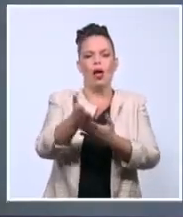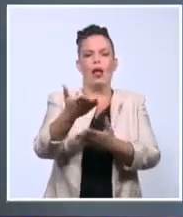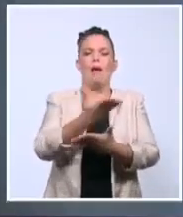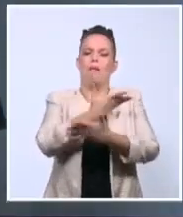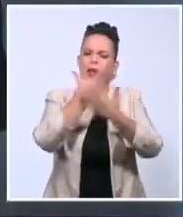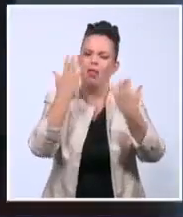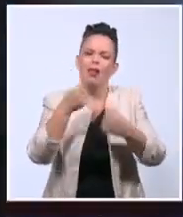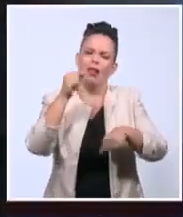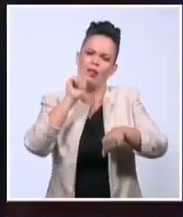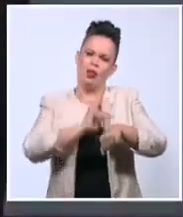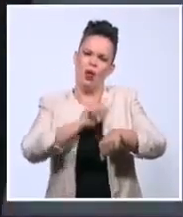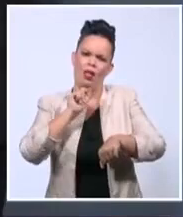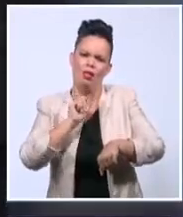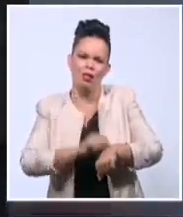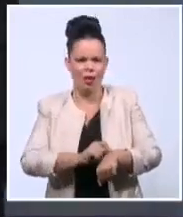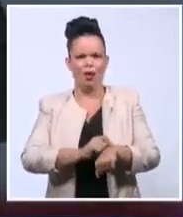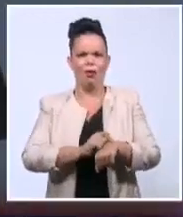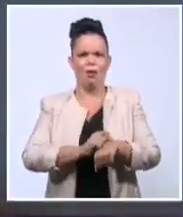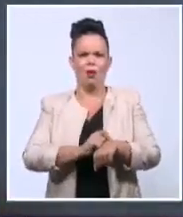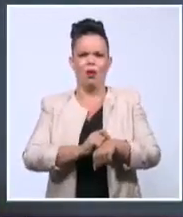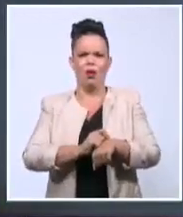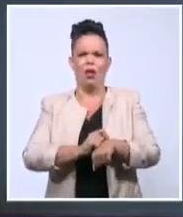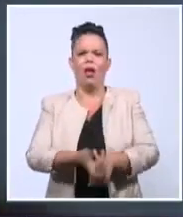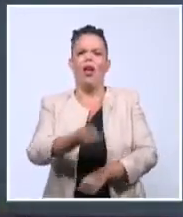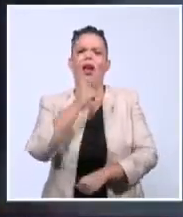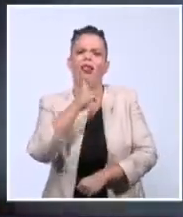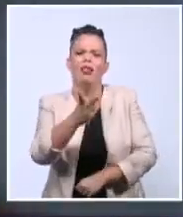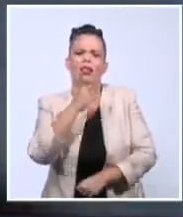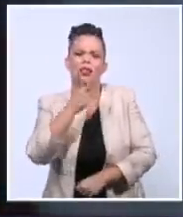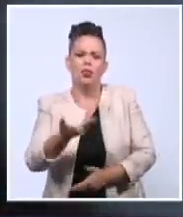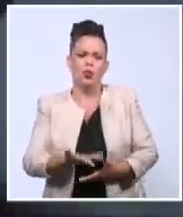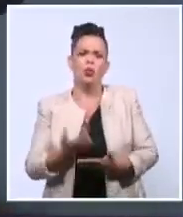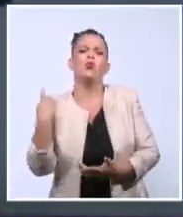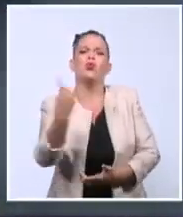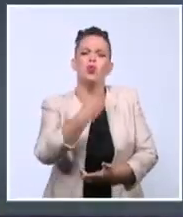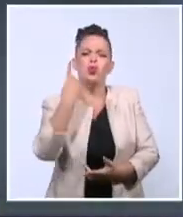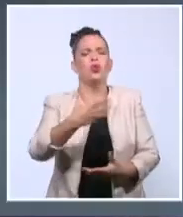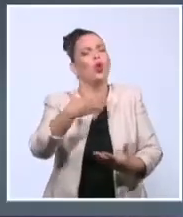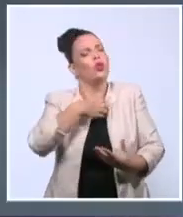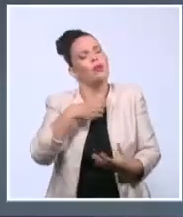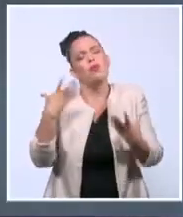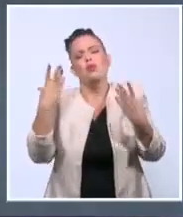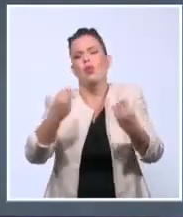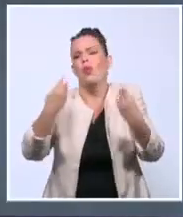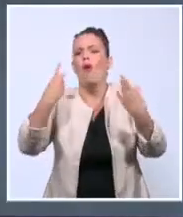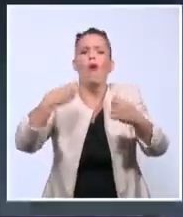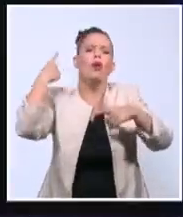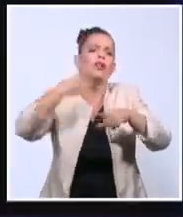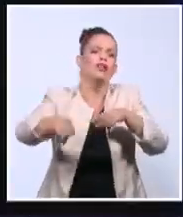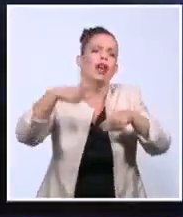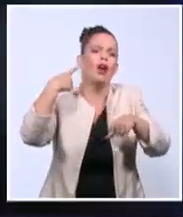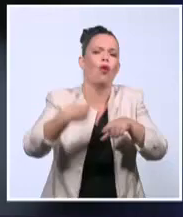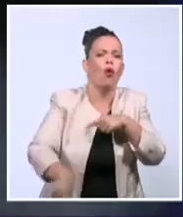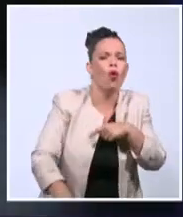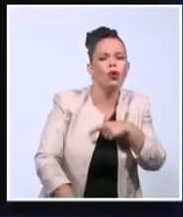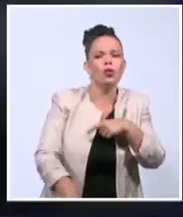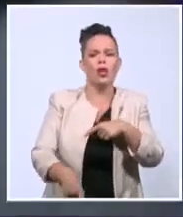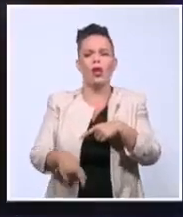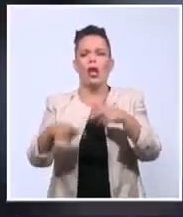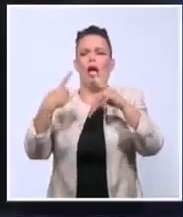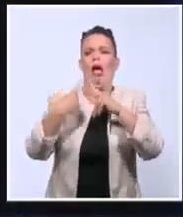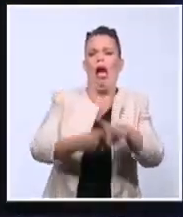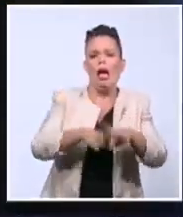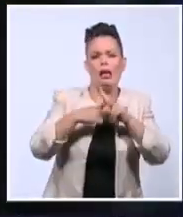a fenómenos así a personas así nosotros tenemos tanto y tanto por hacer por soñar para vivir mejor porque queremos